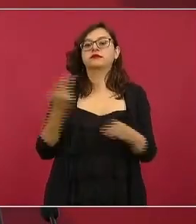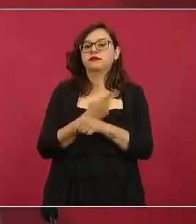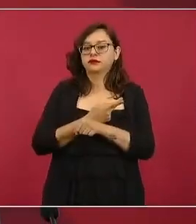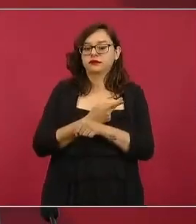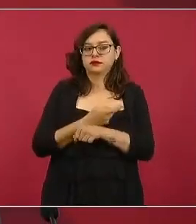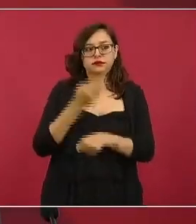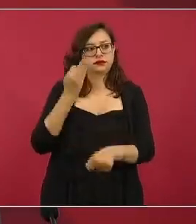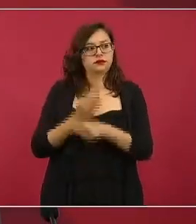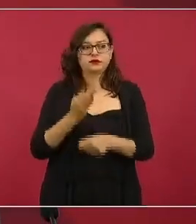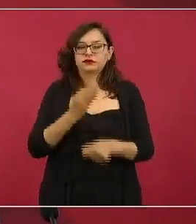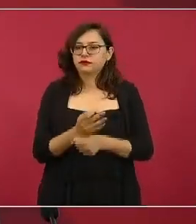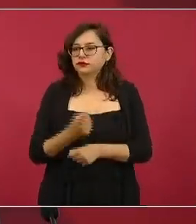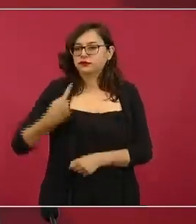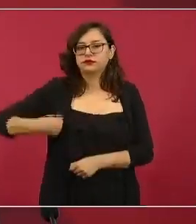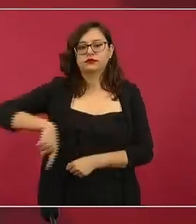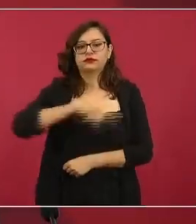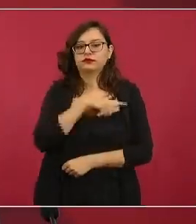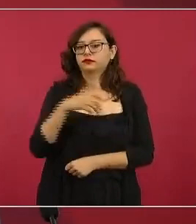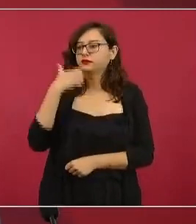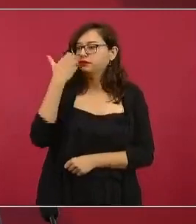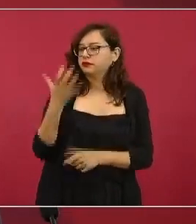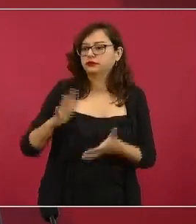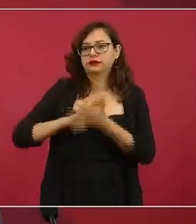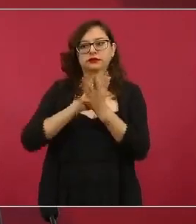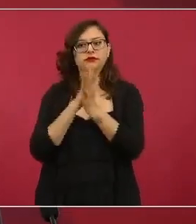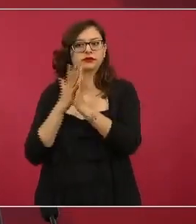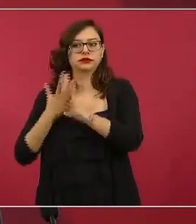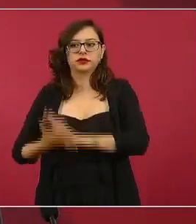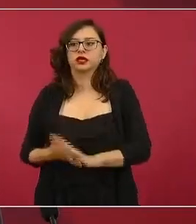enfrentando a quienes se oponen